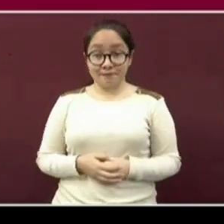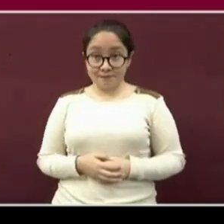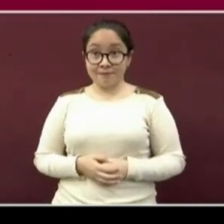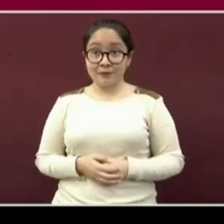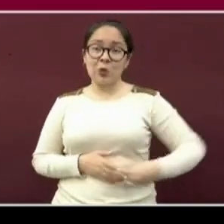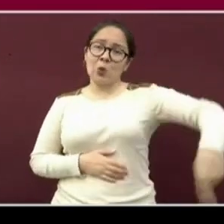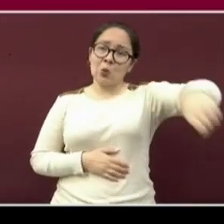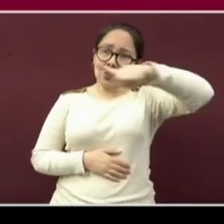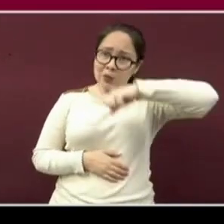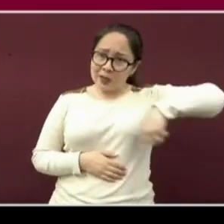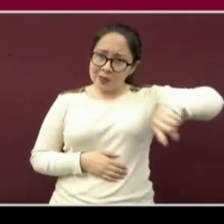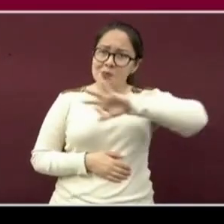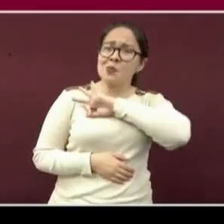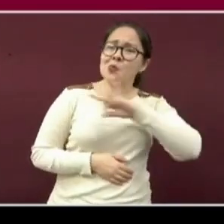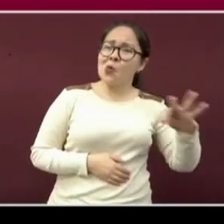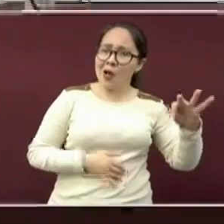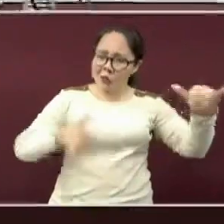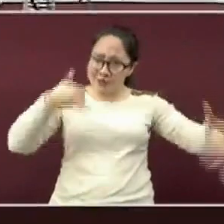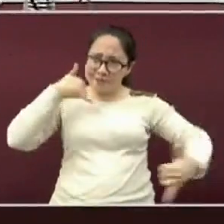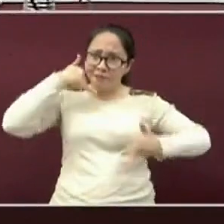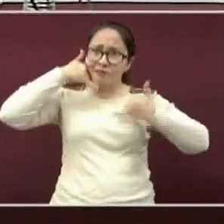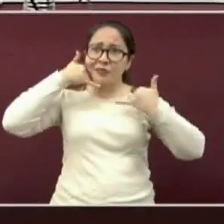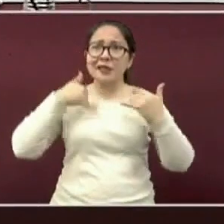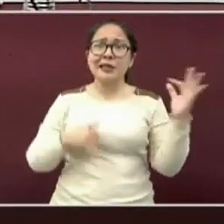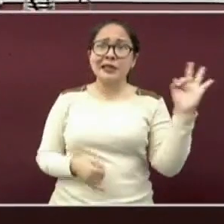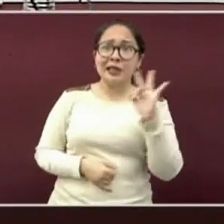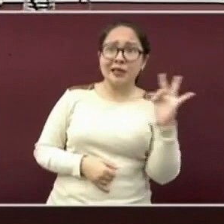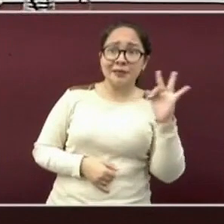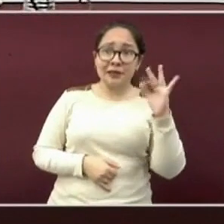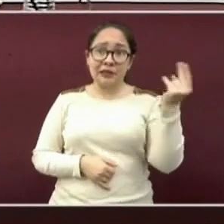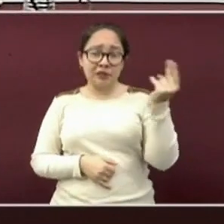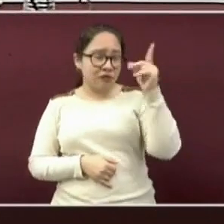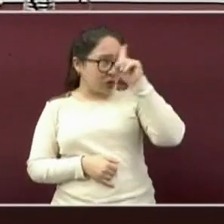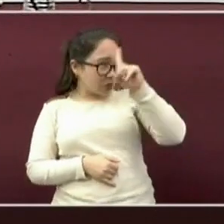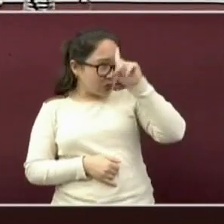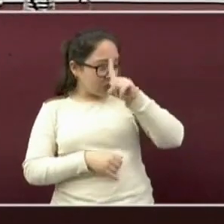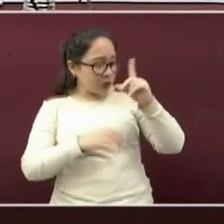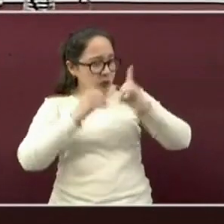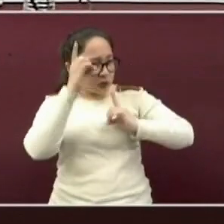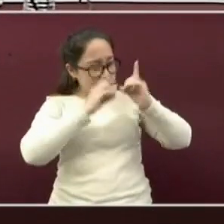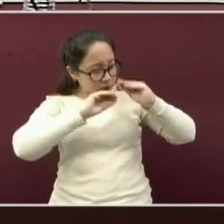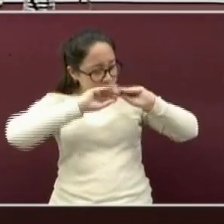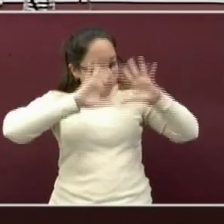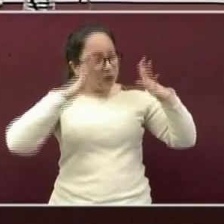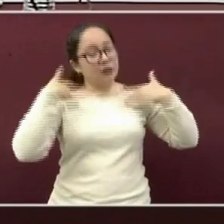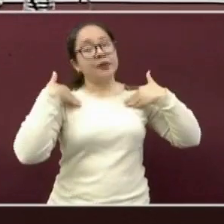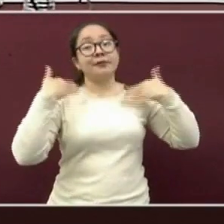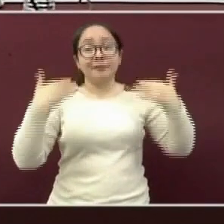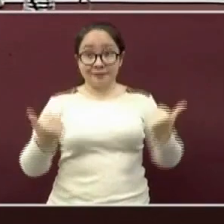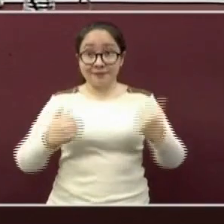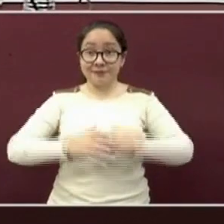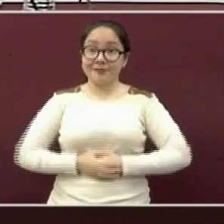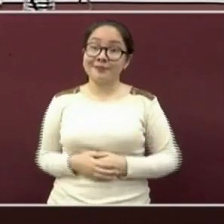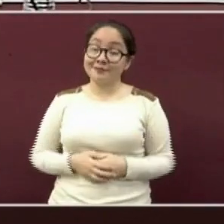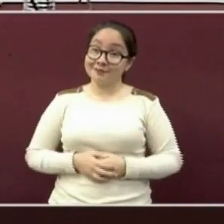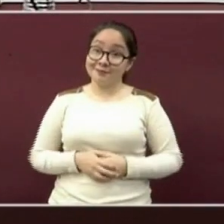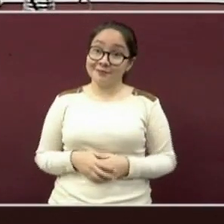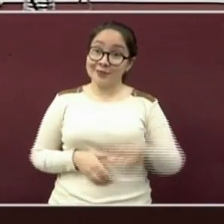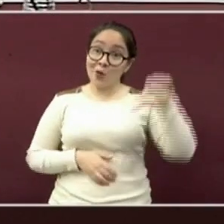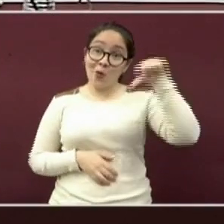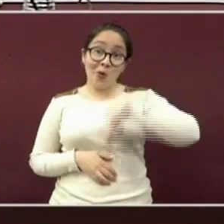al cual pueden marcar en caso de necesitar asesoría o aclarar dudas. Por hoy